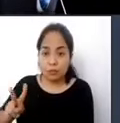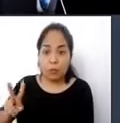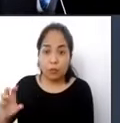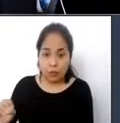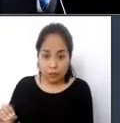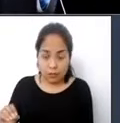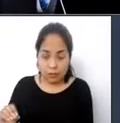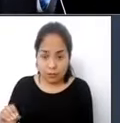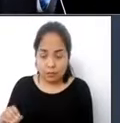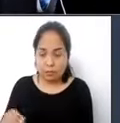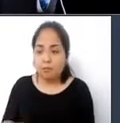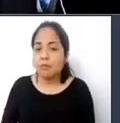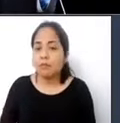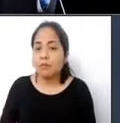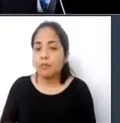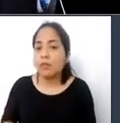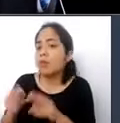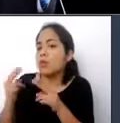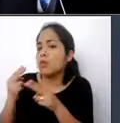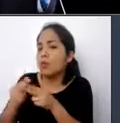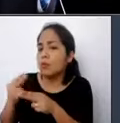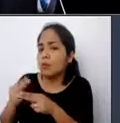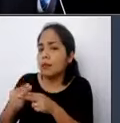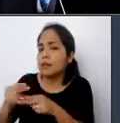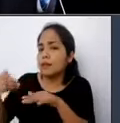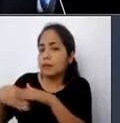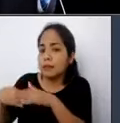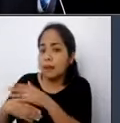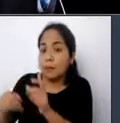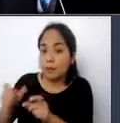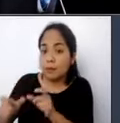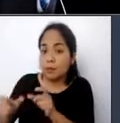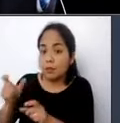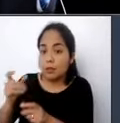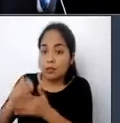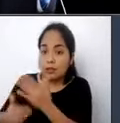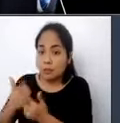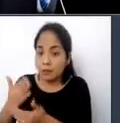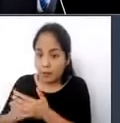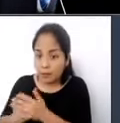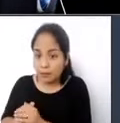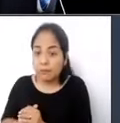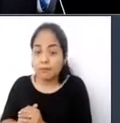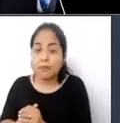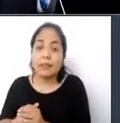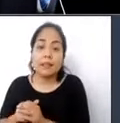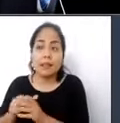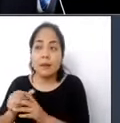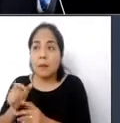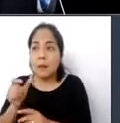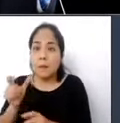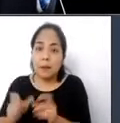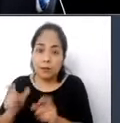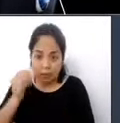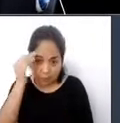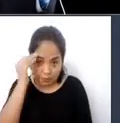accesibilidad para las personas con discapacidad y personas de tercera edad o personas mayores.